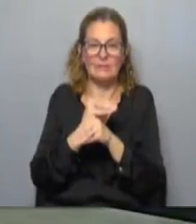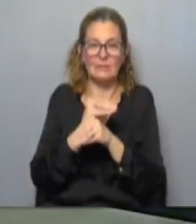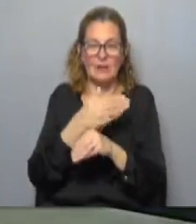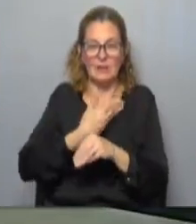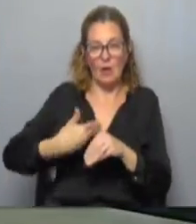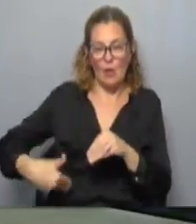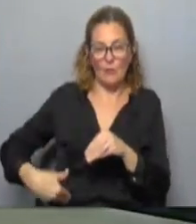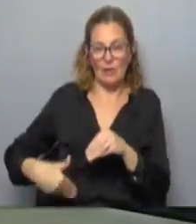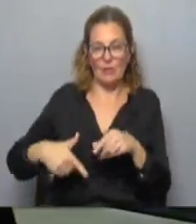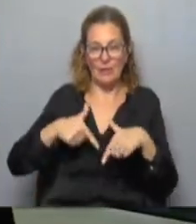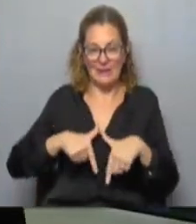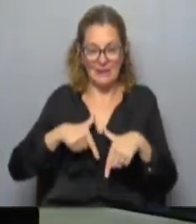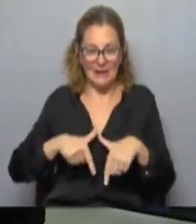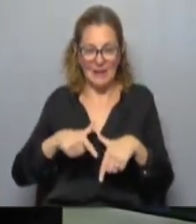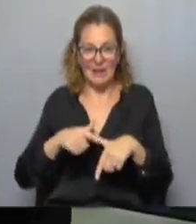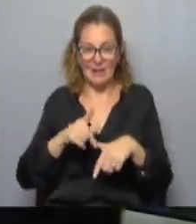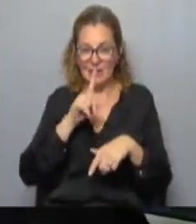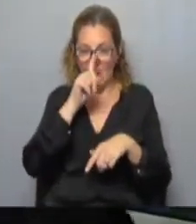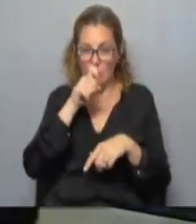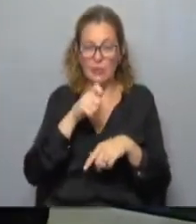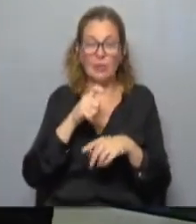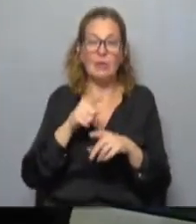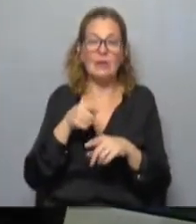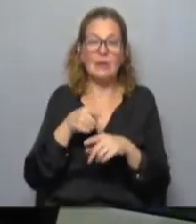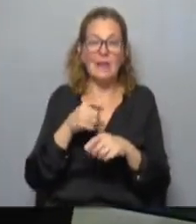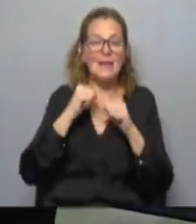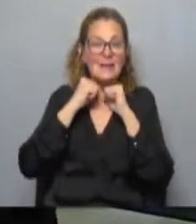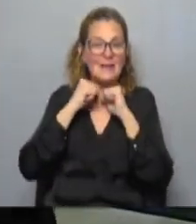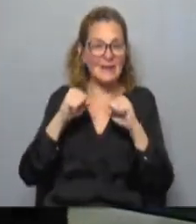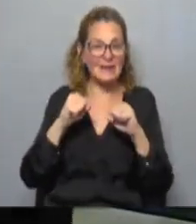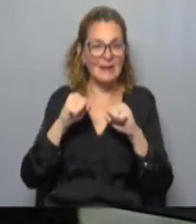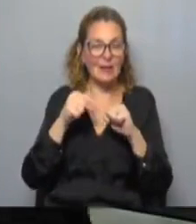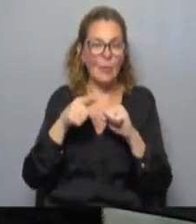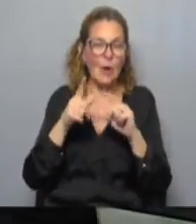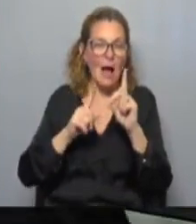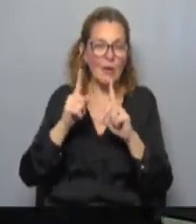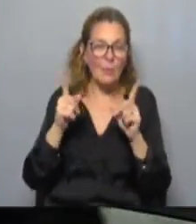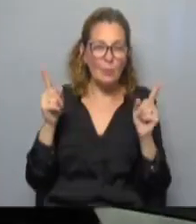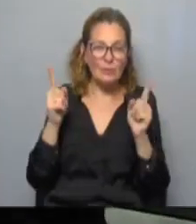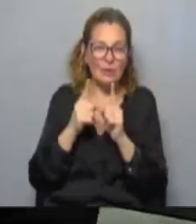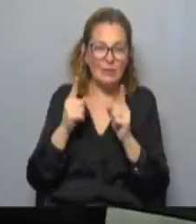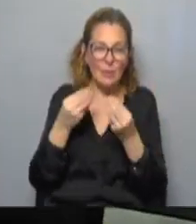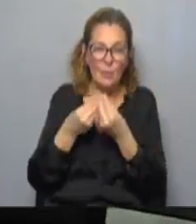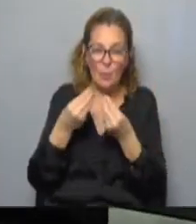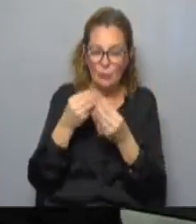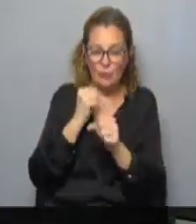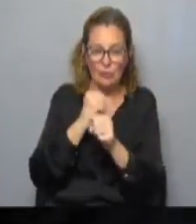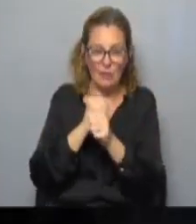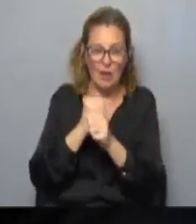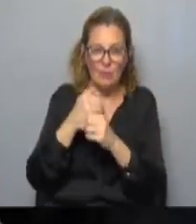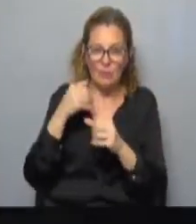gobierno de la Intendencia Municipal de Montevideo y esta Secretaría es una especie de síntesis de muchos trabajos que ha venido